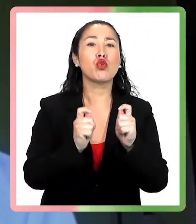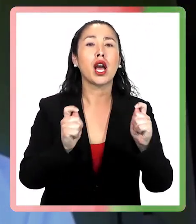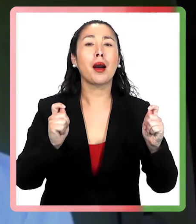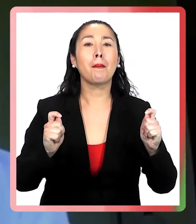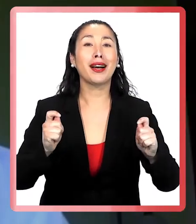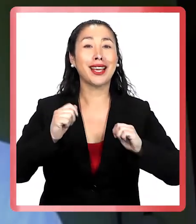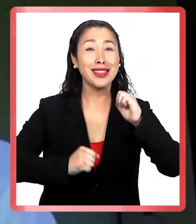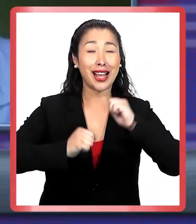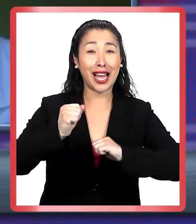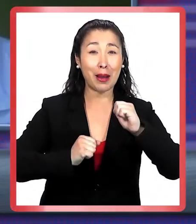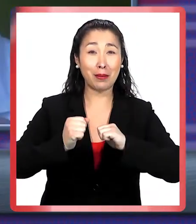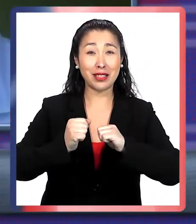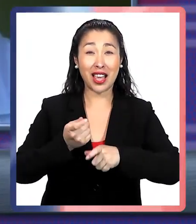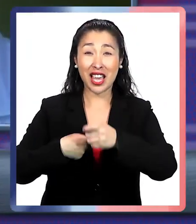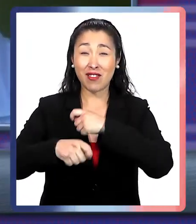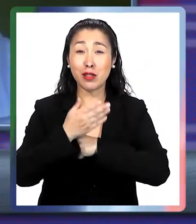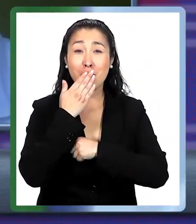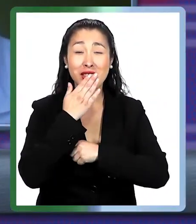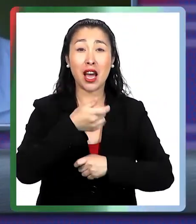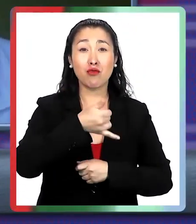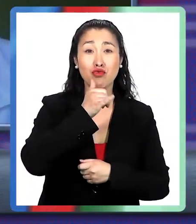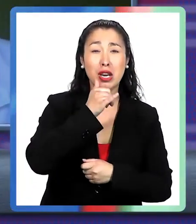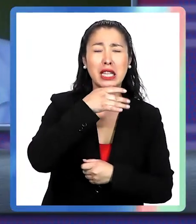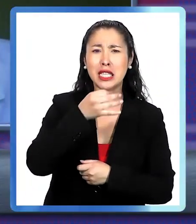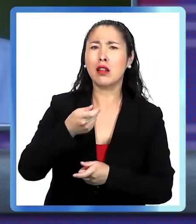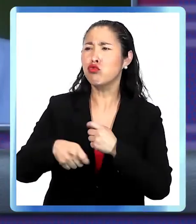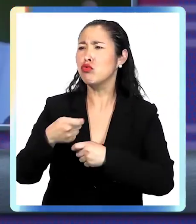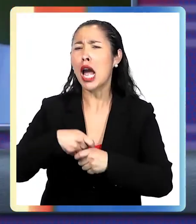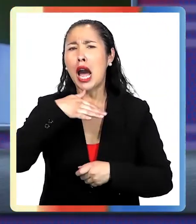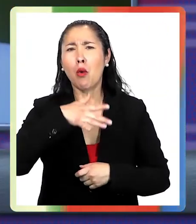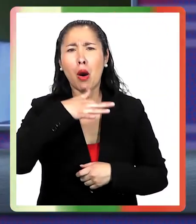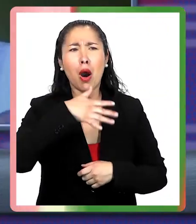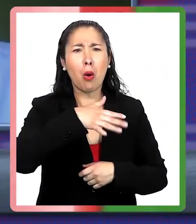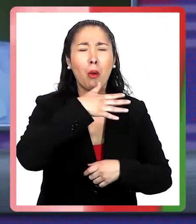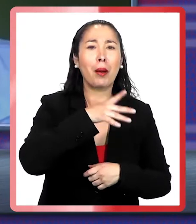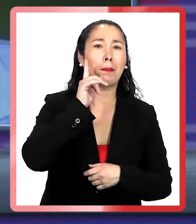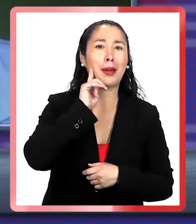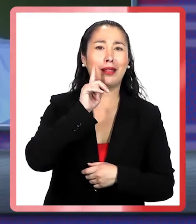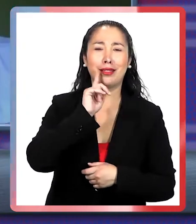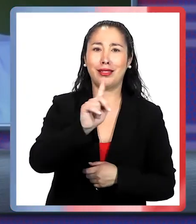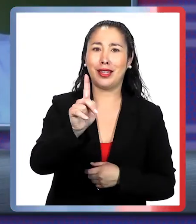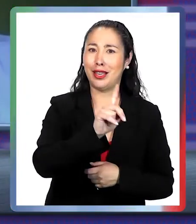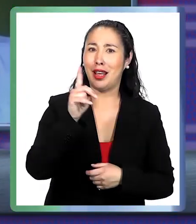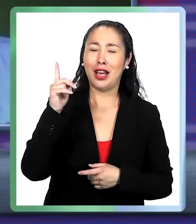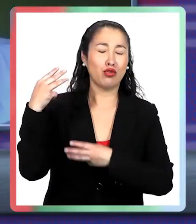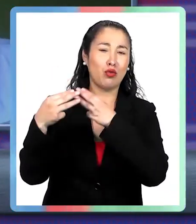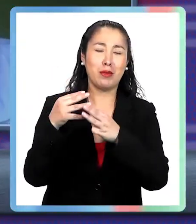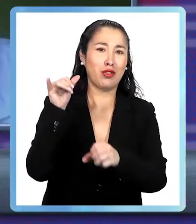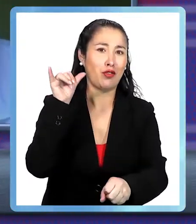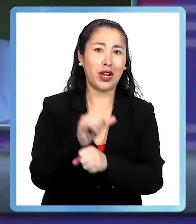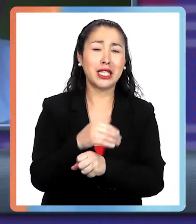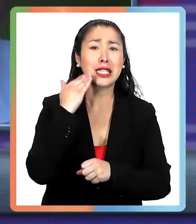de las compañías que producen jugos y bebidas de que hay que tomar mucho, mucho, mucho líquido. Mentira, eso es un mito falso.